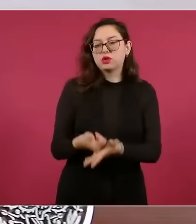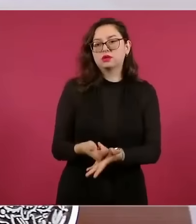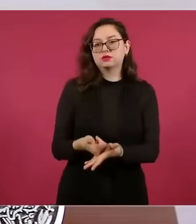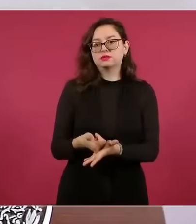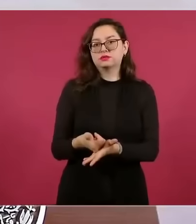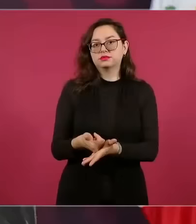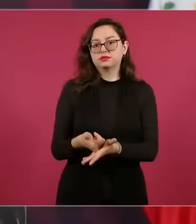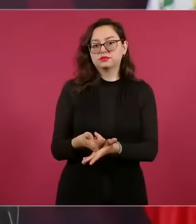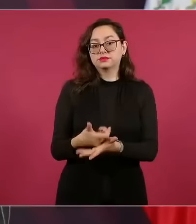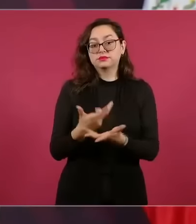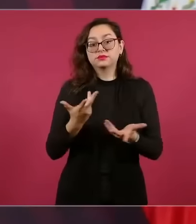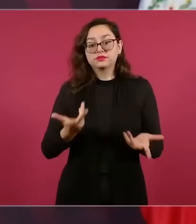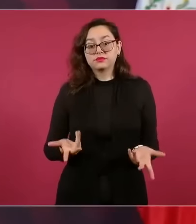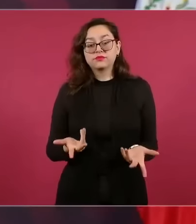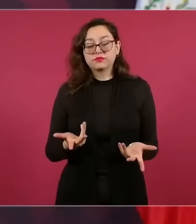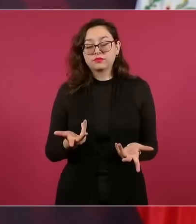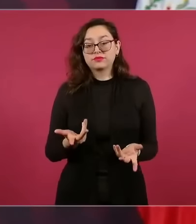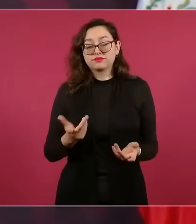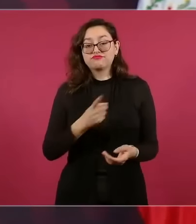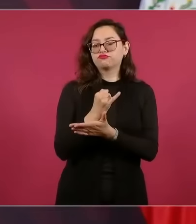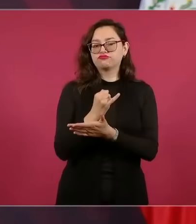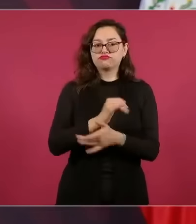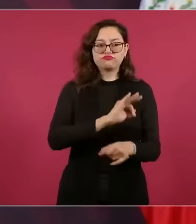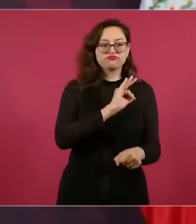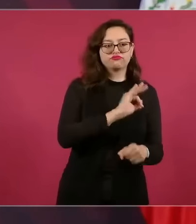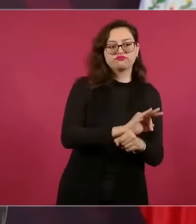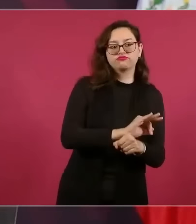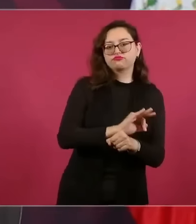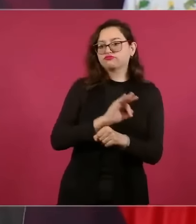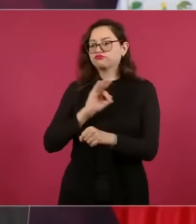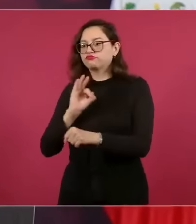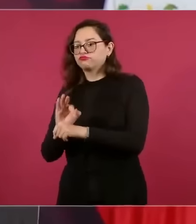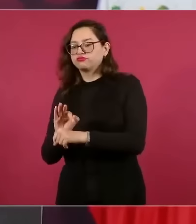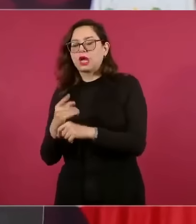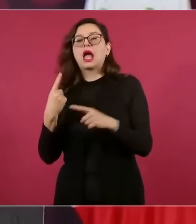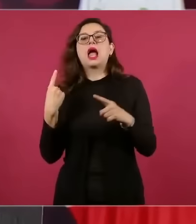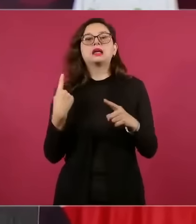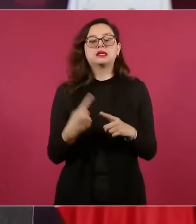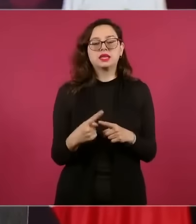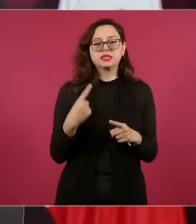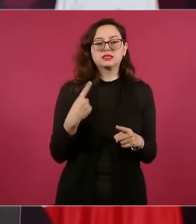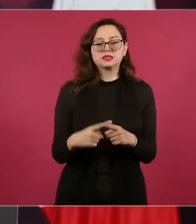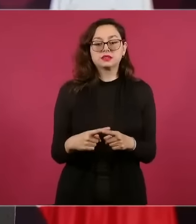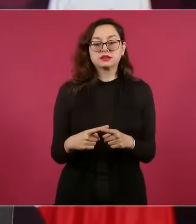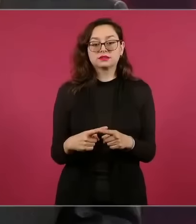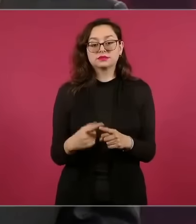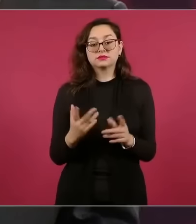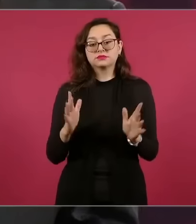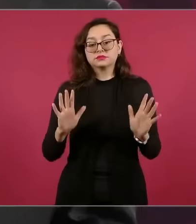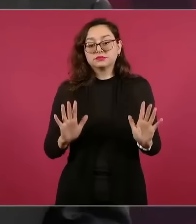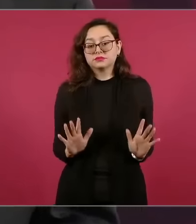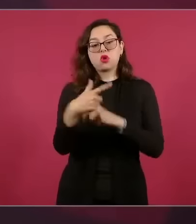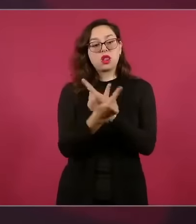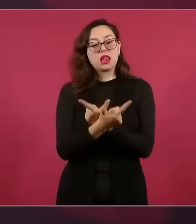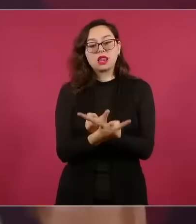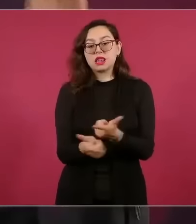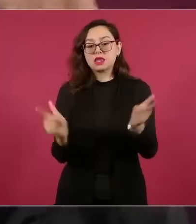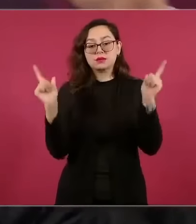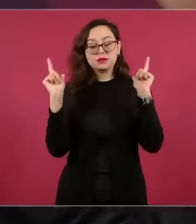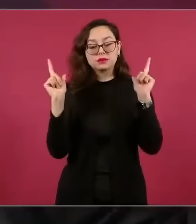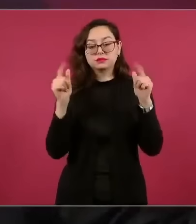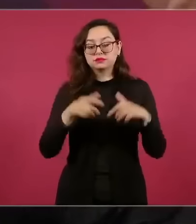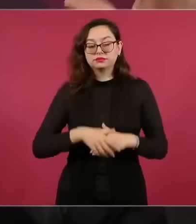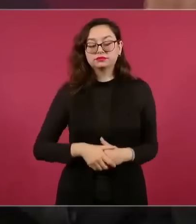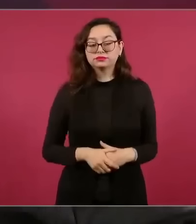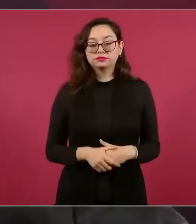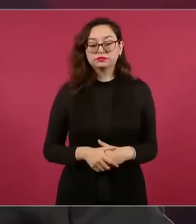como otros de definición y que ellos tienen que actuar en libertad. Es cosa